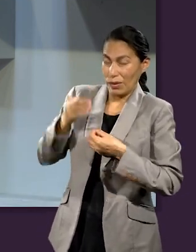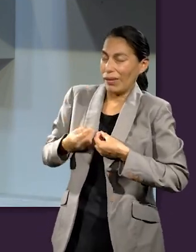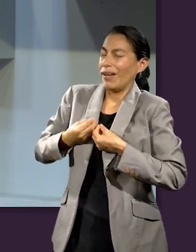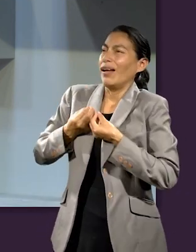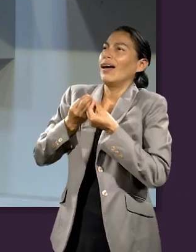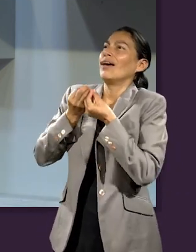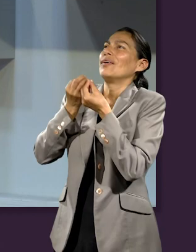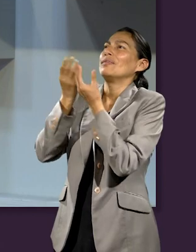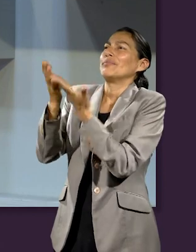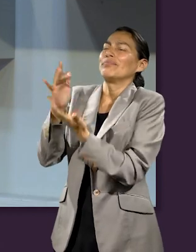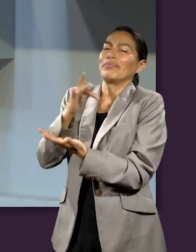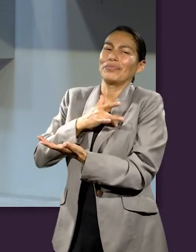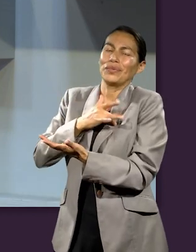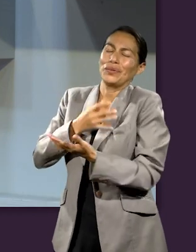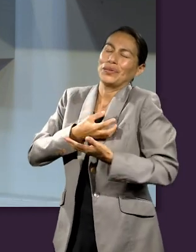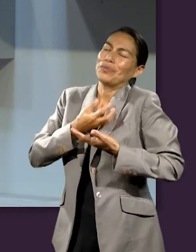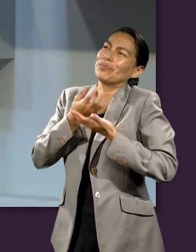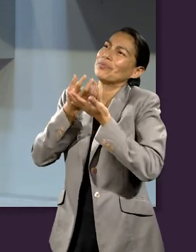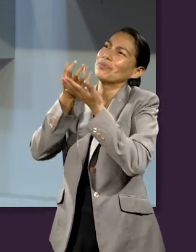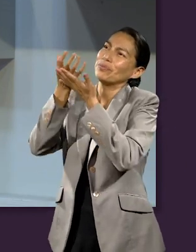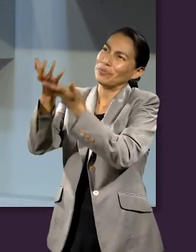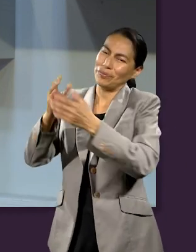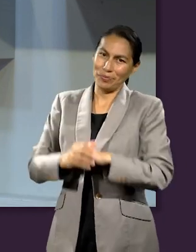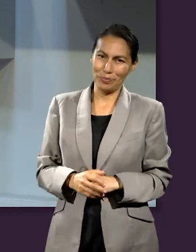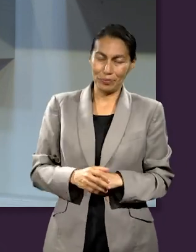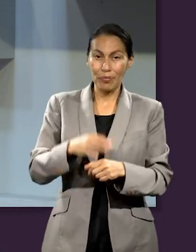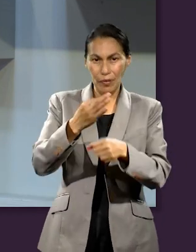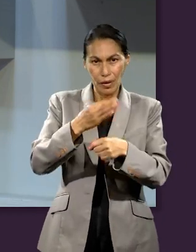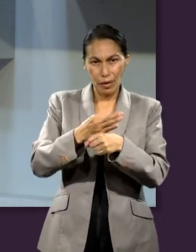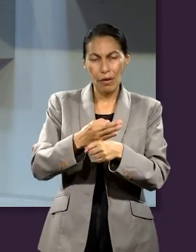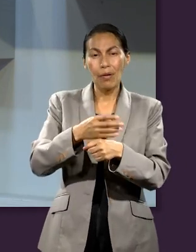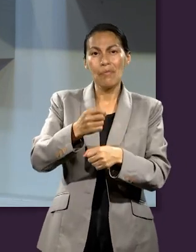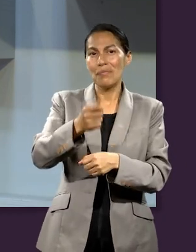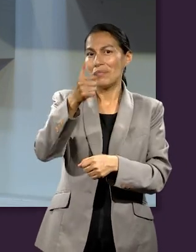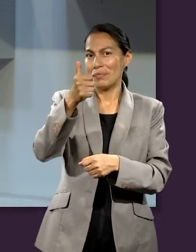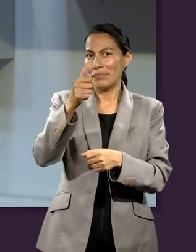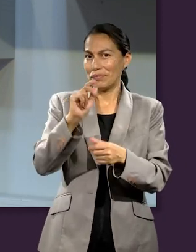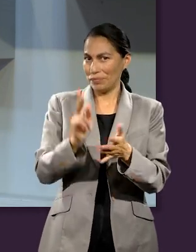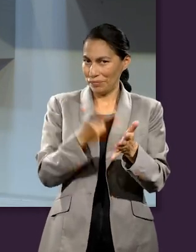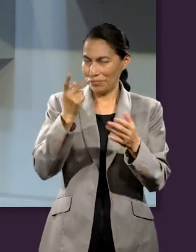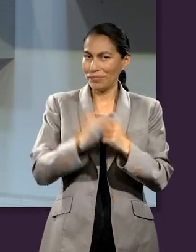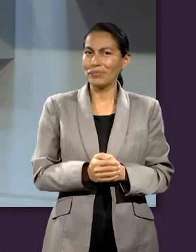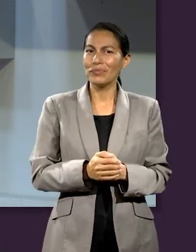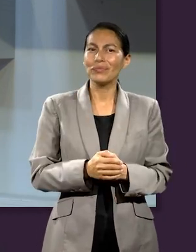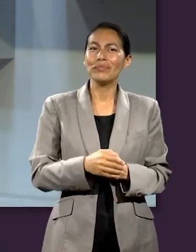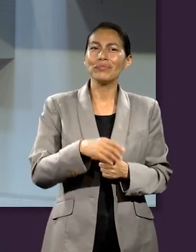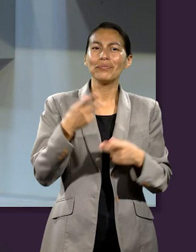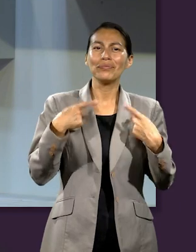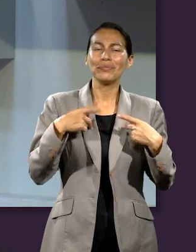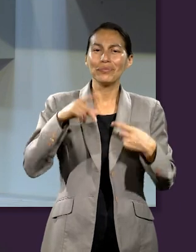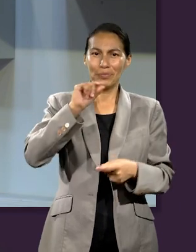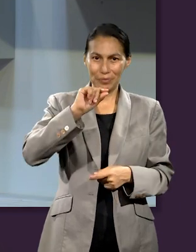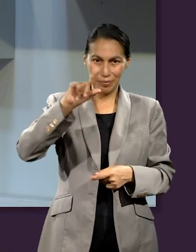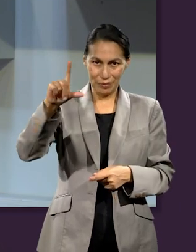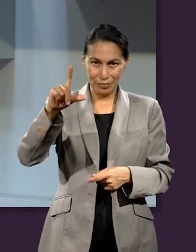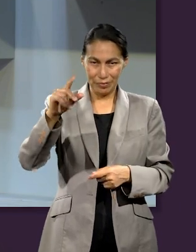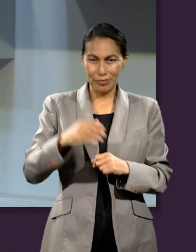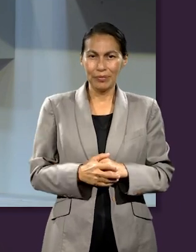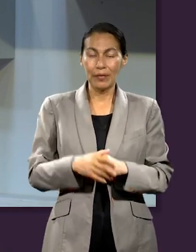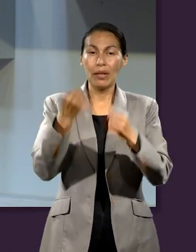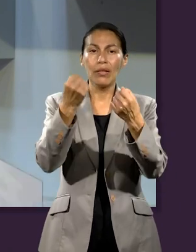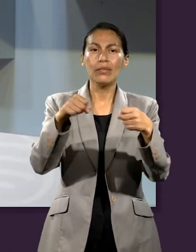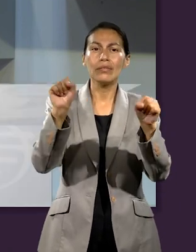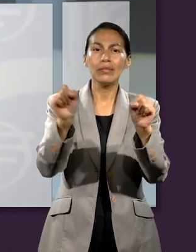Vamos entonces a consultar por primera vez en este programa al experto. Y le vamos a preguntar algo muy, muy interesante. En el Salmo